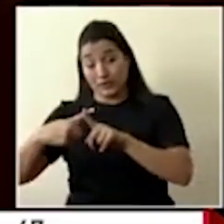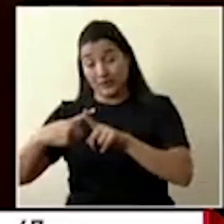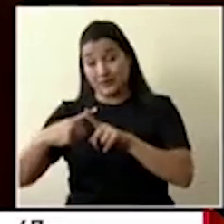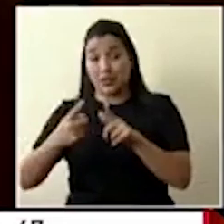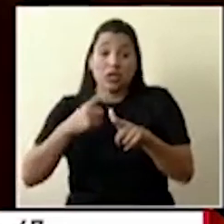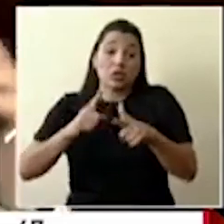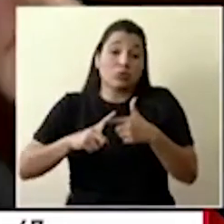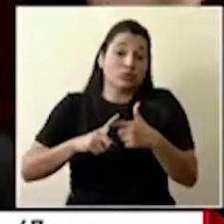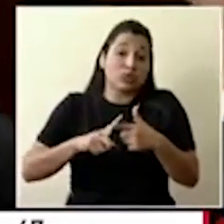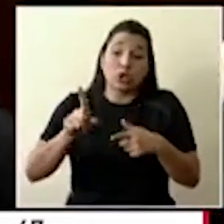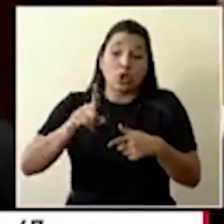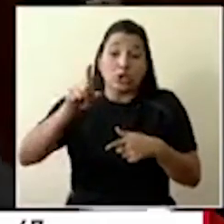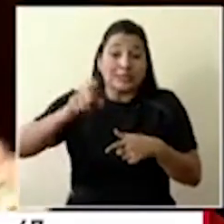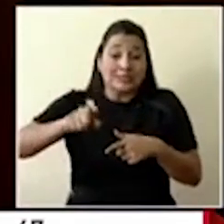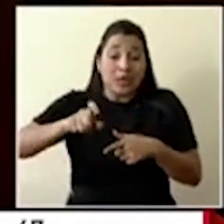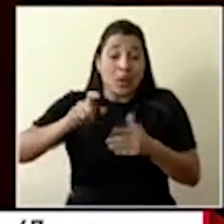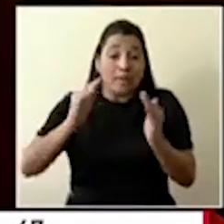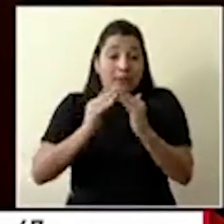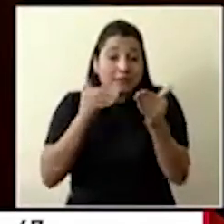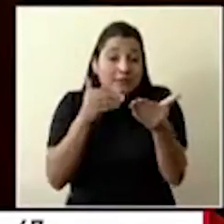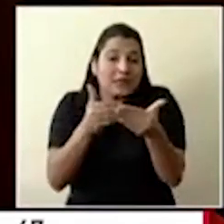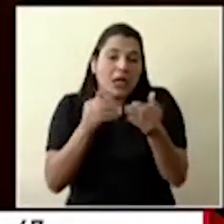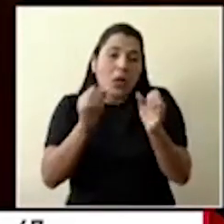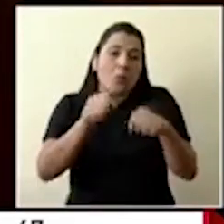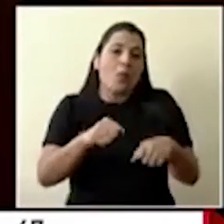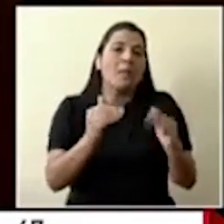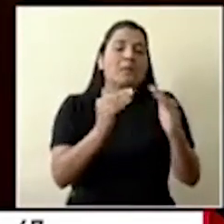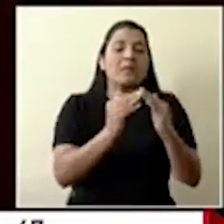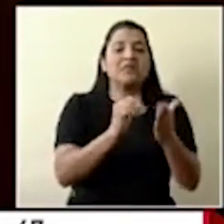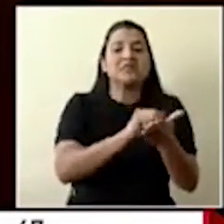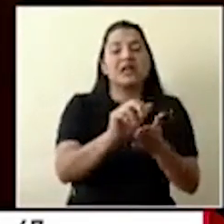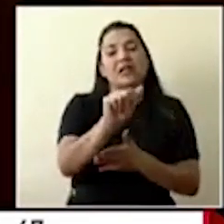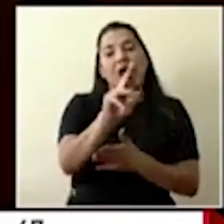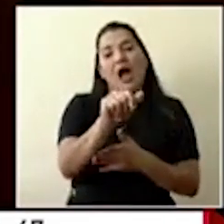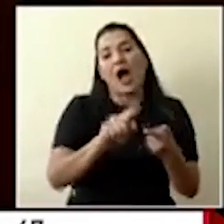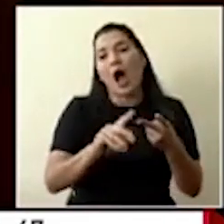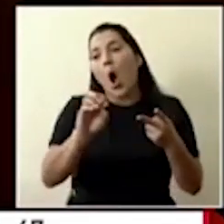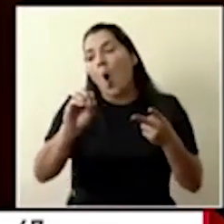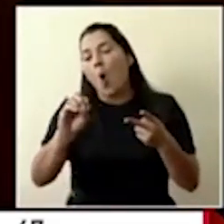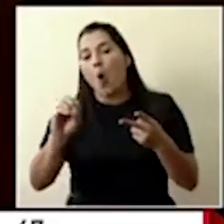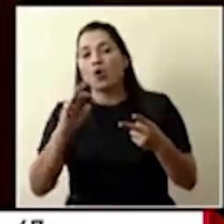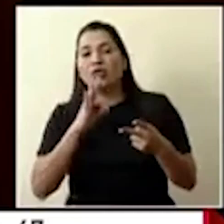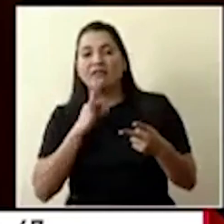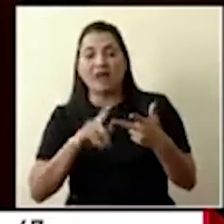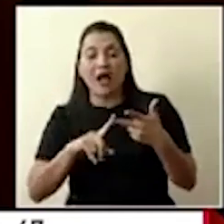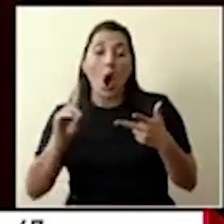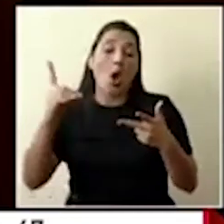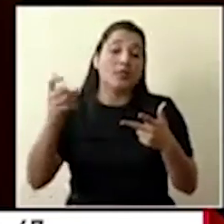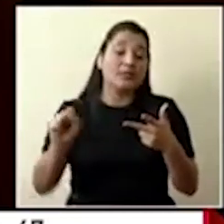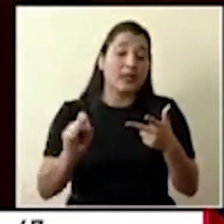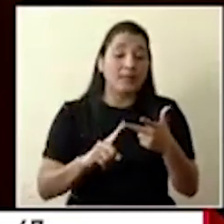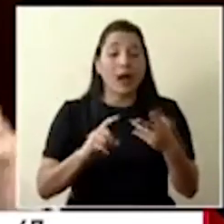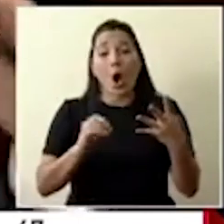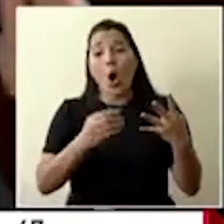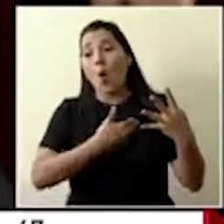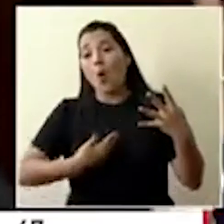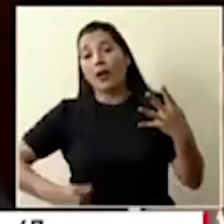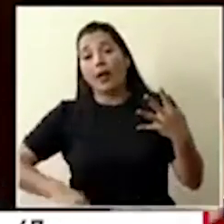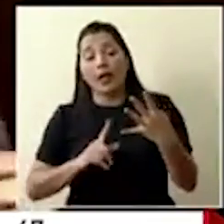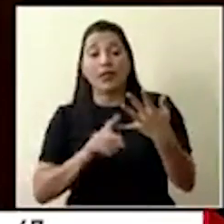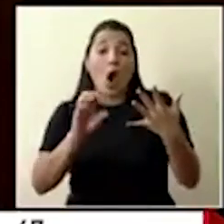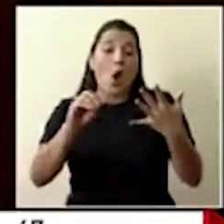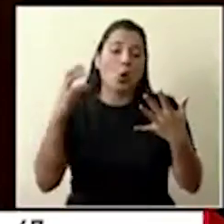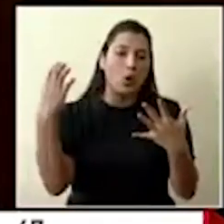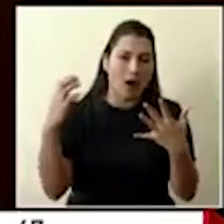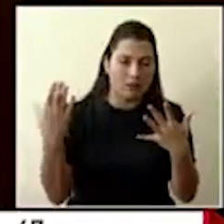en Santana, otras pueden vivir en Tibás, otras pueden vivir en Desamparados, otras pueden vivir en Heredia, otras pueden vivir